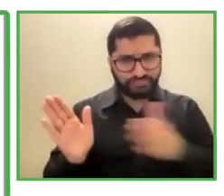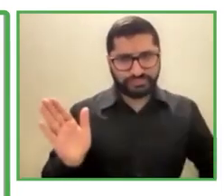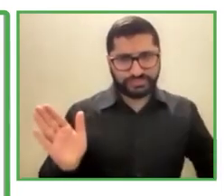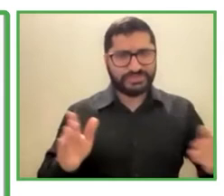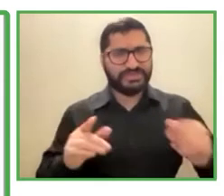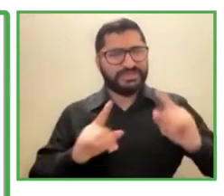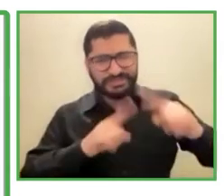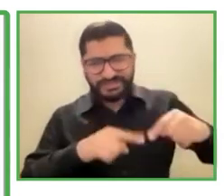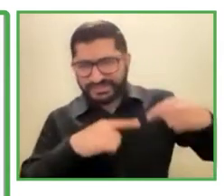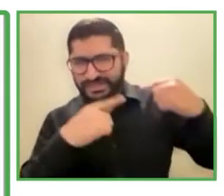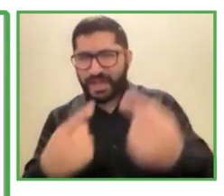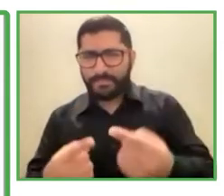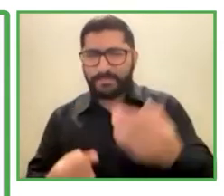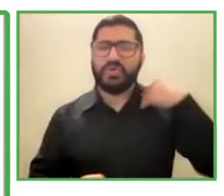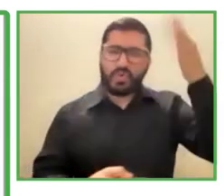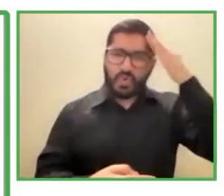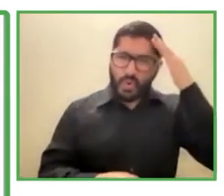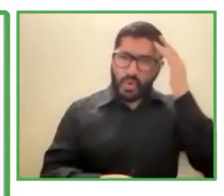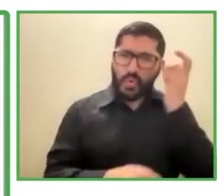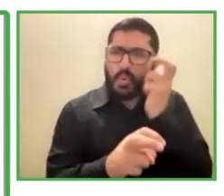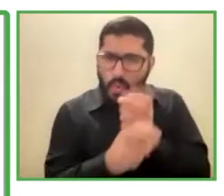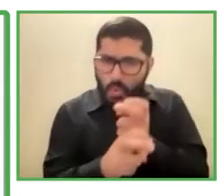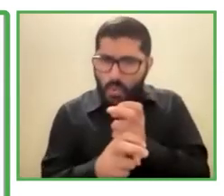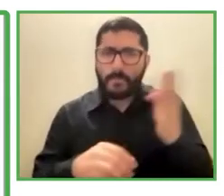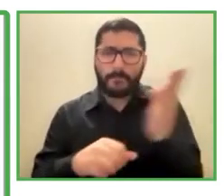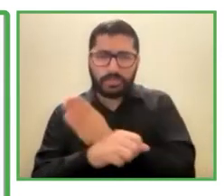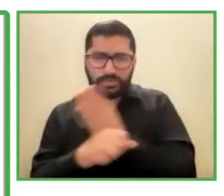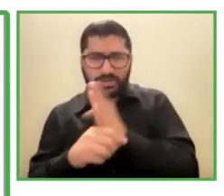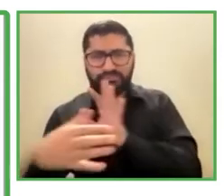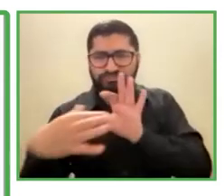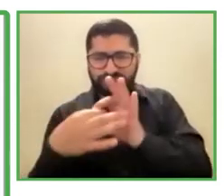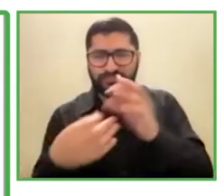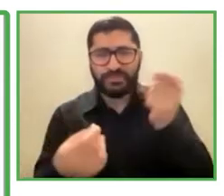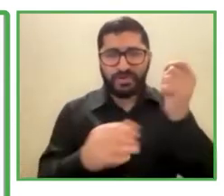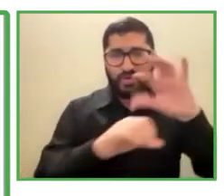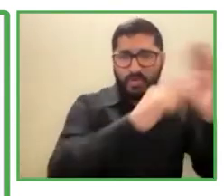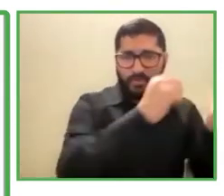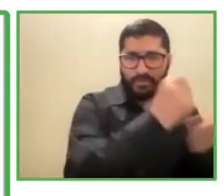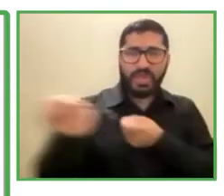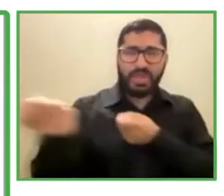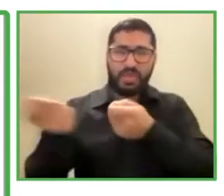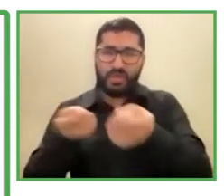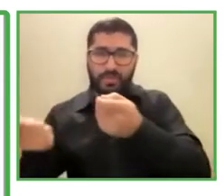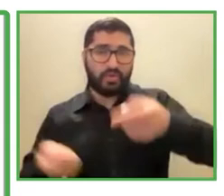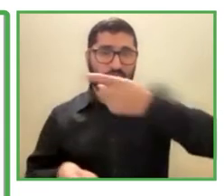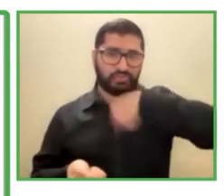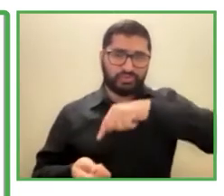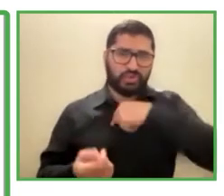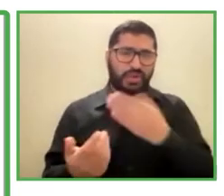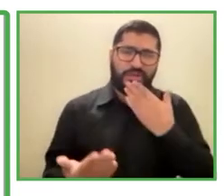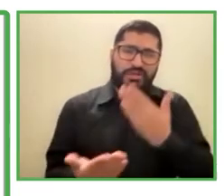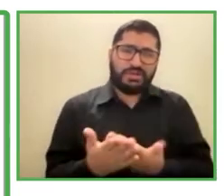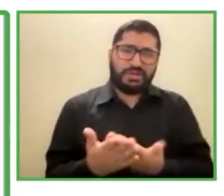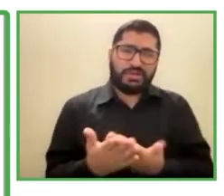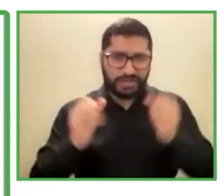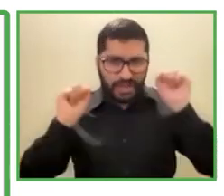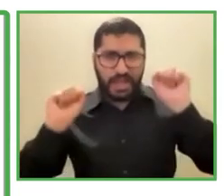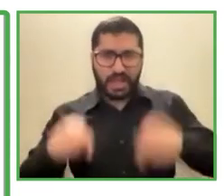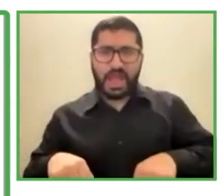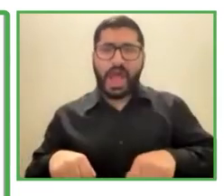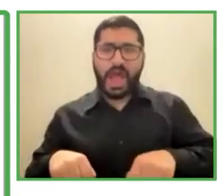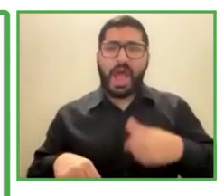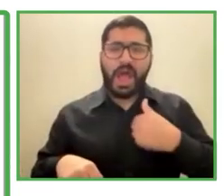sustentable en el económico pero estamos agradecidos por haber podido clasar con negocio incluso durante la pandemia